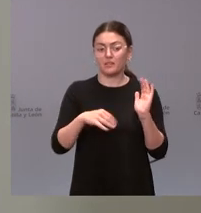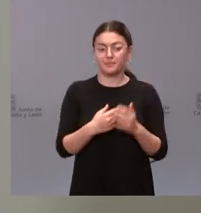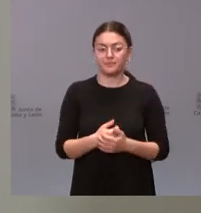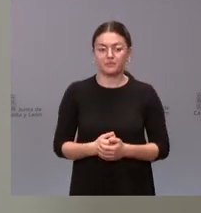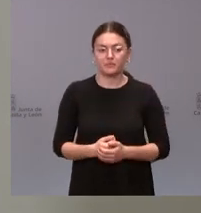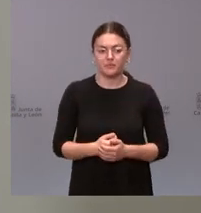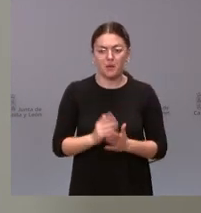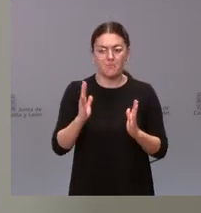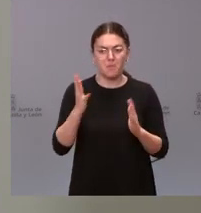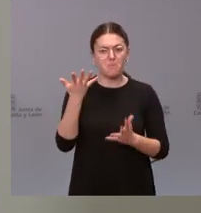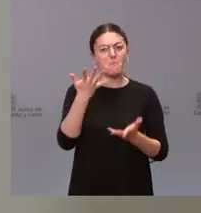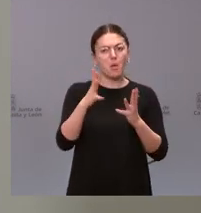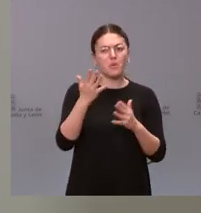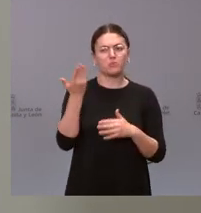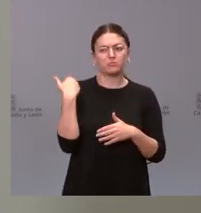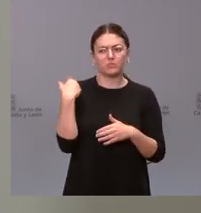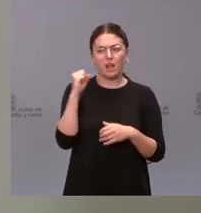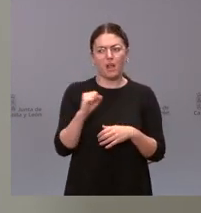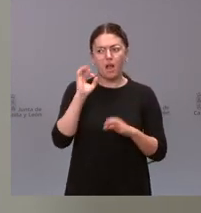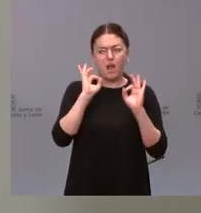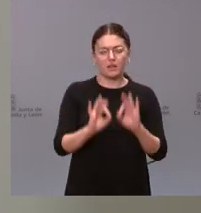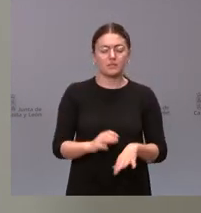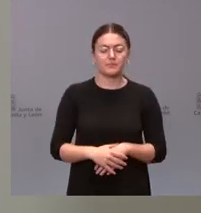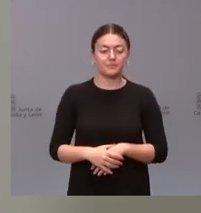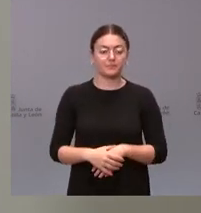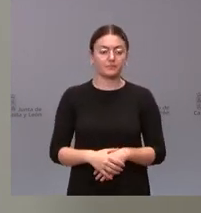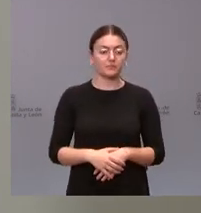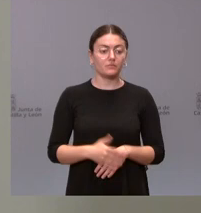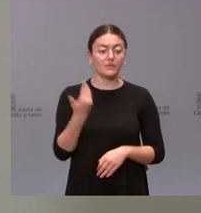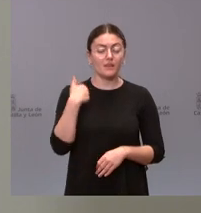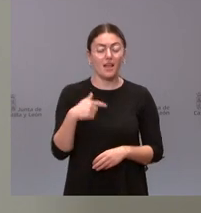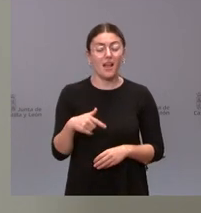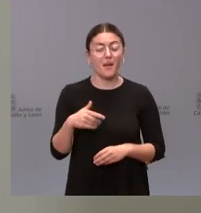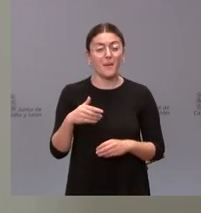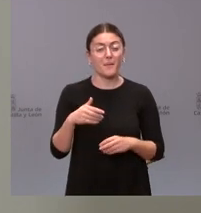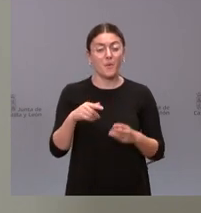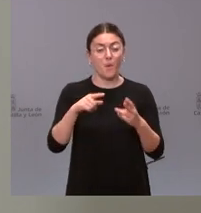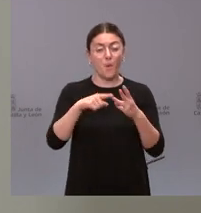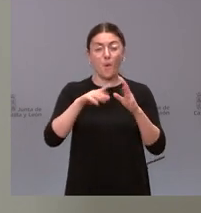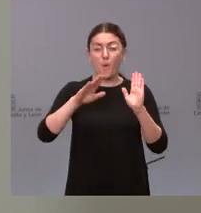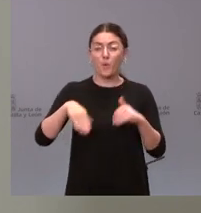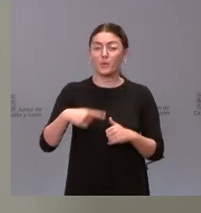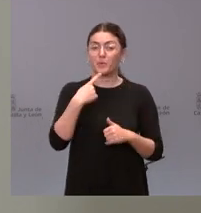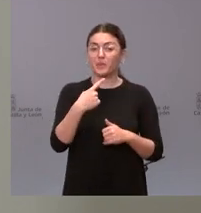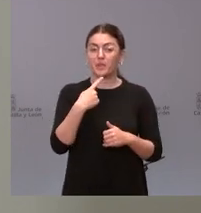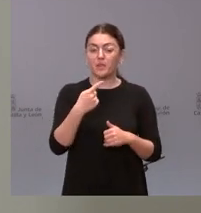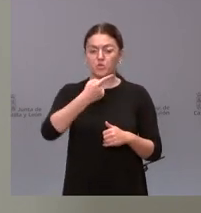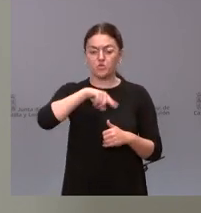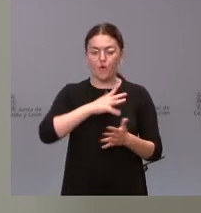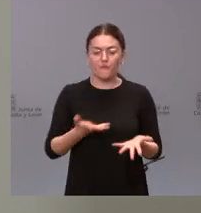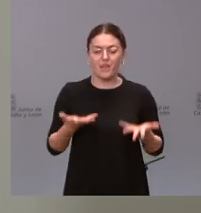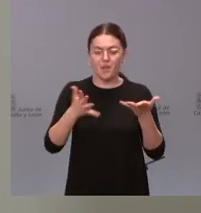medio de los últimos ejercicios y por último ¿qué ofrecemos nosotros para la sede de este centro